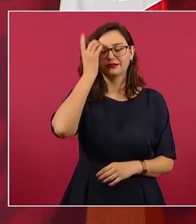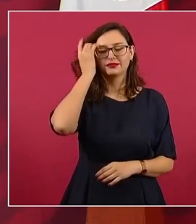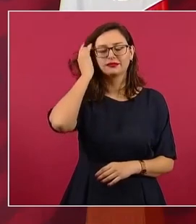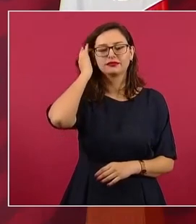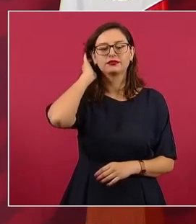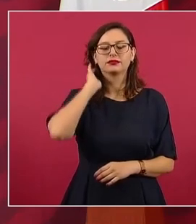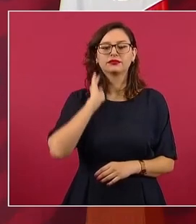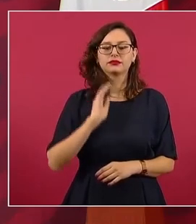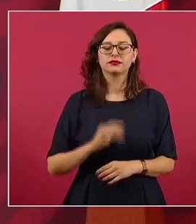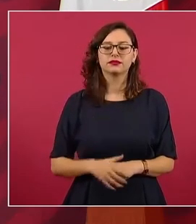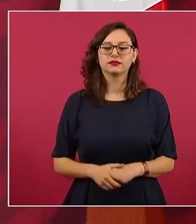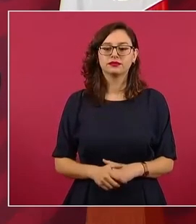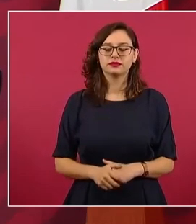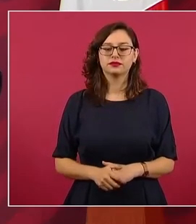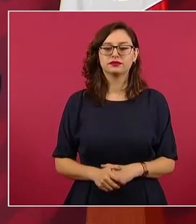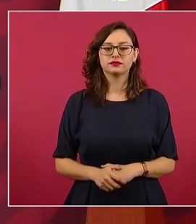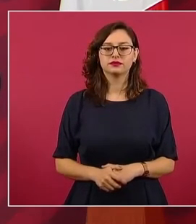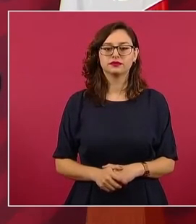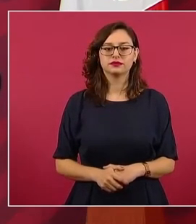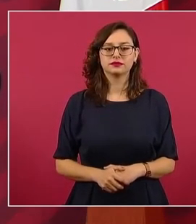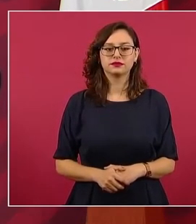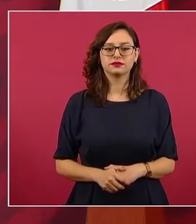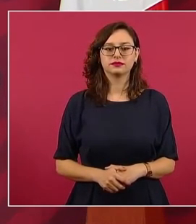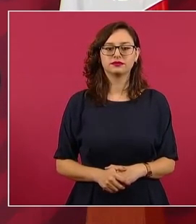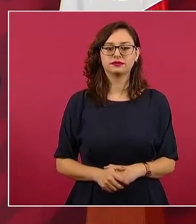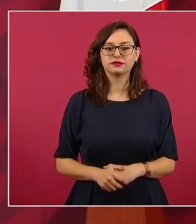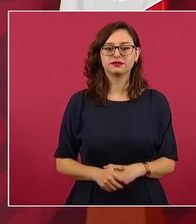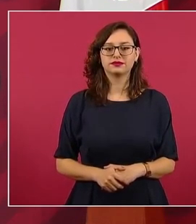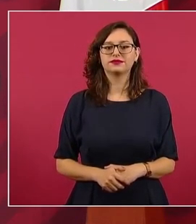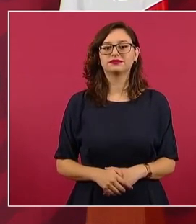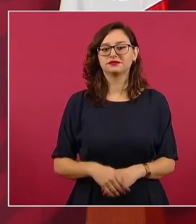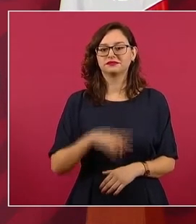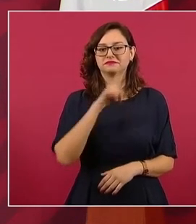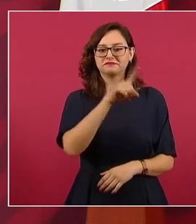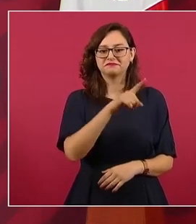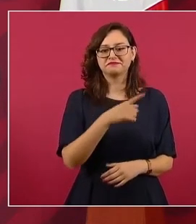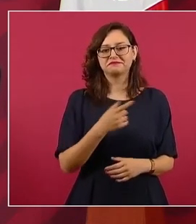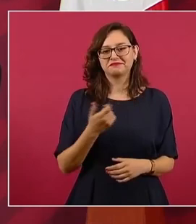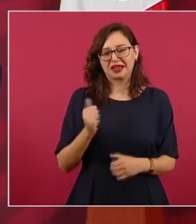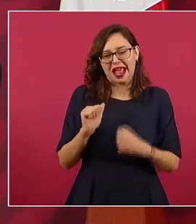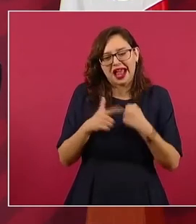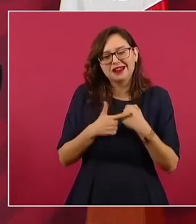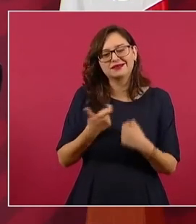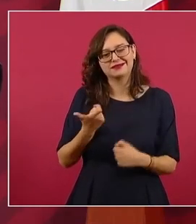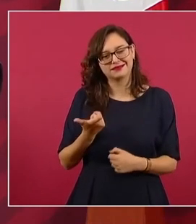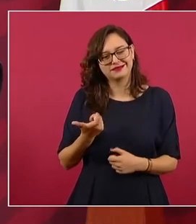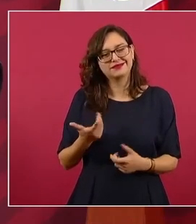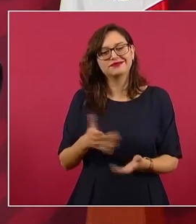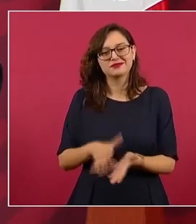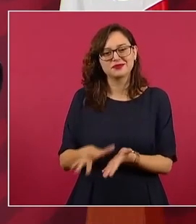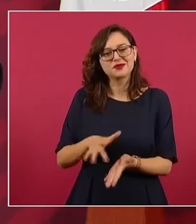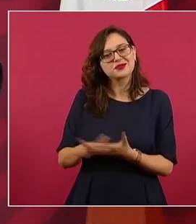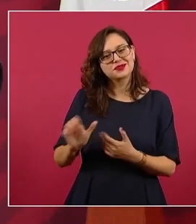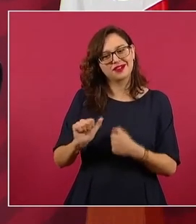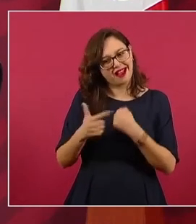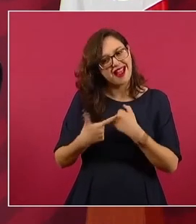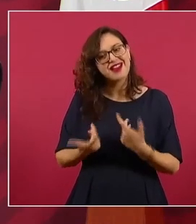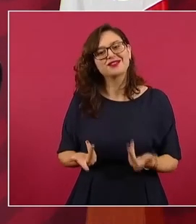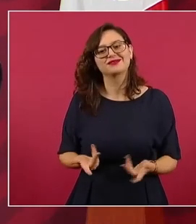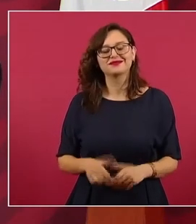¿Cómo se le llama eso? Un sablazo en aquellos tiempos.